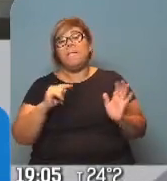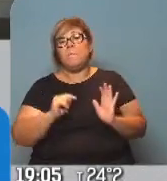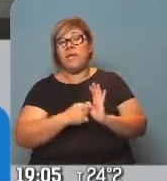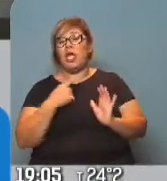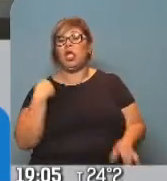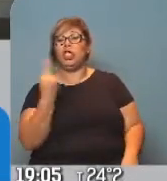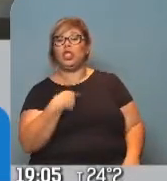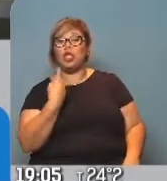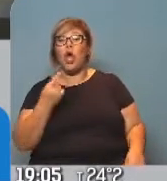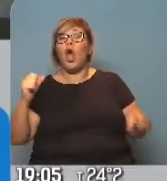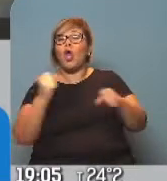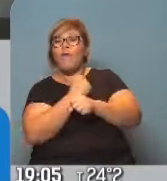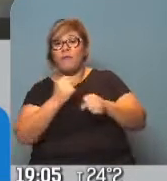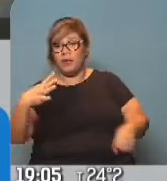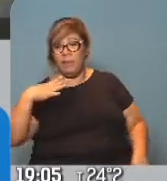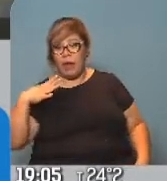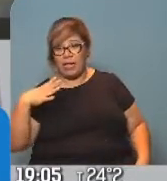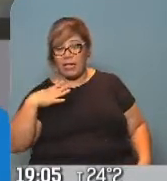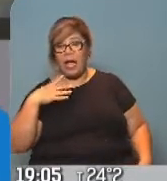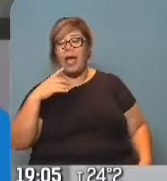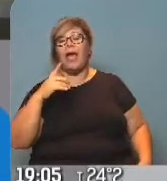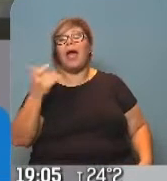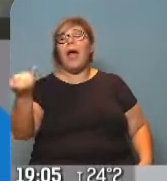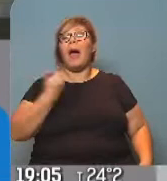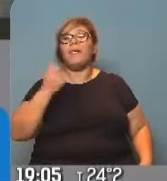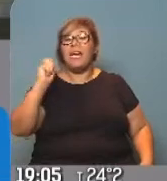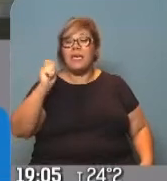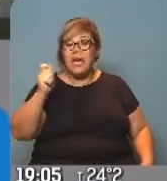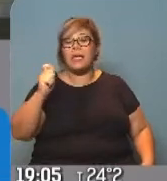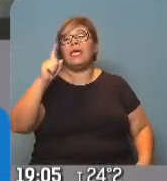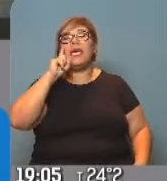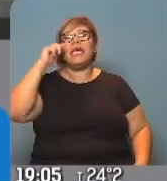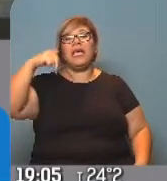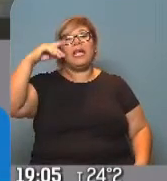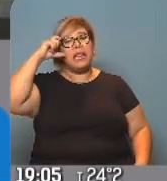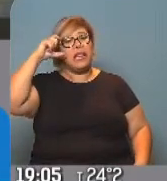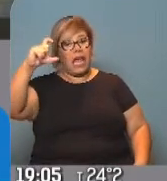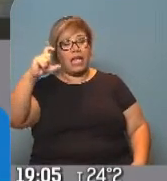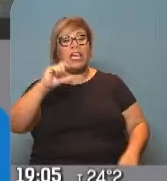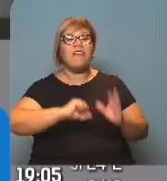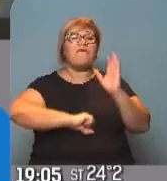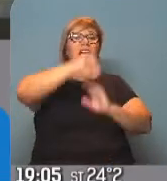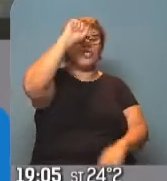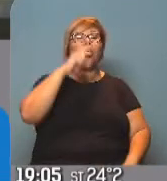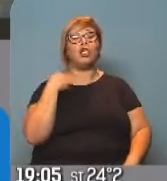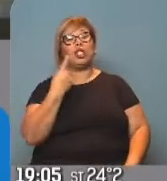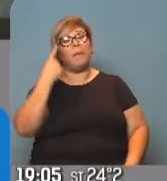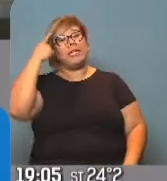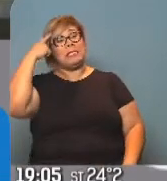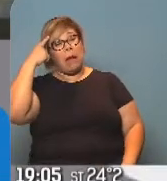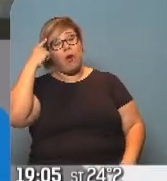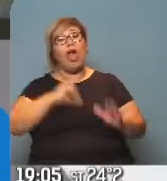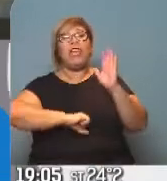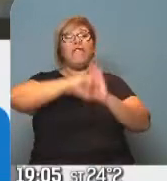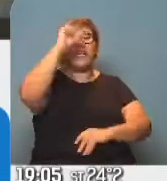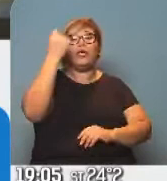confirmación con respecto al número, pero que están dando quizás un poco de inflación por encima de lo que estábamos esperando. Uno ha sido el impacto de